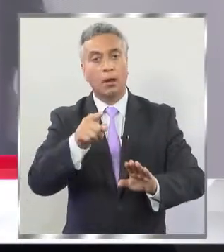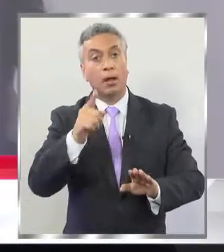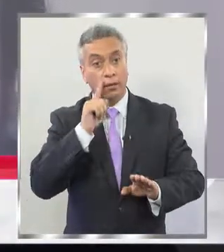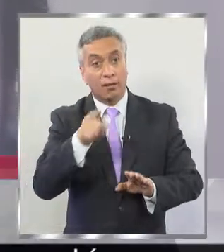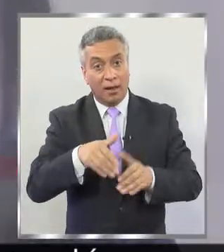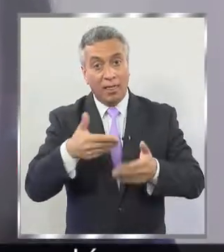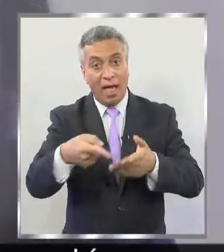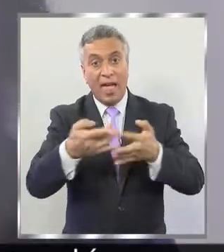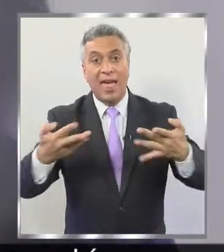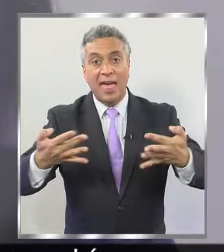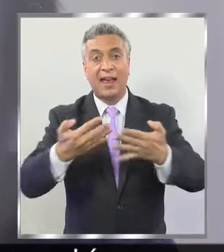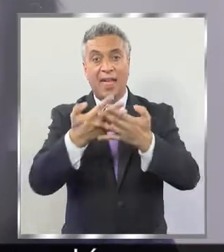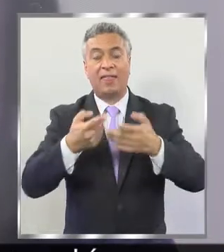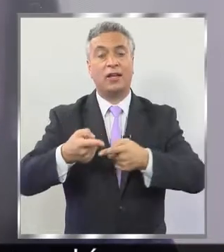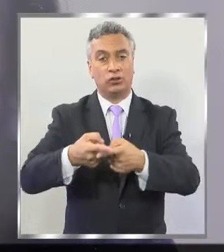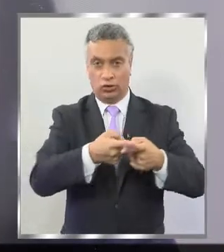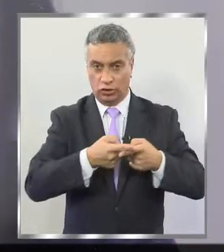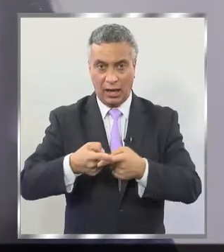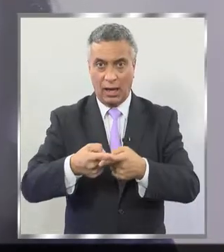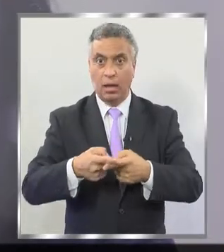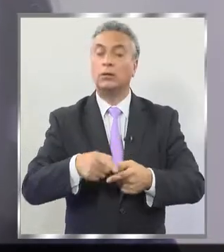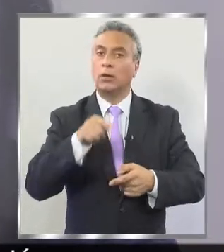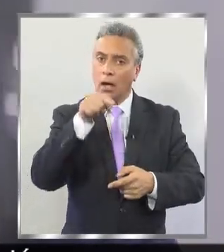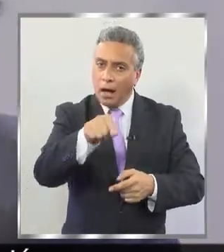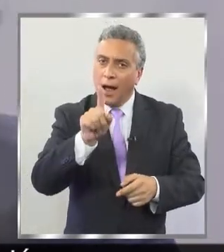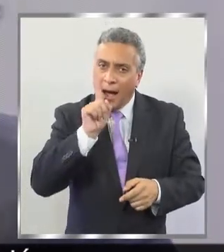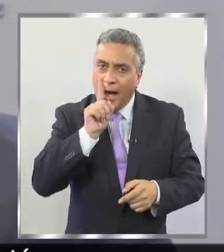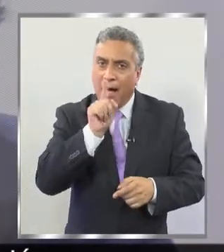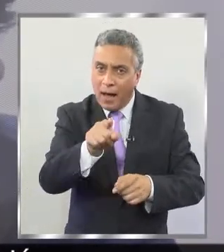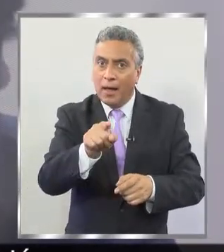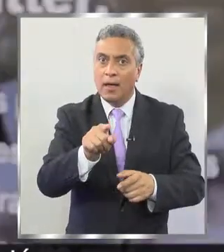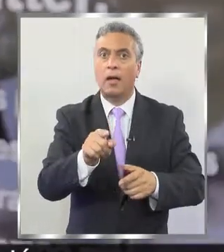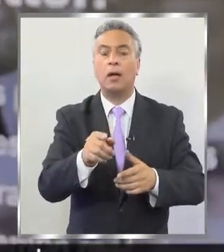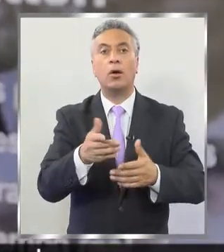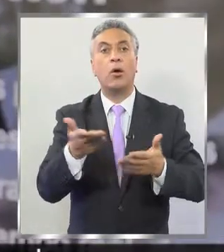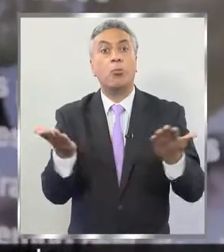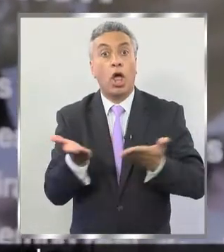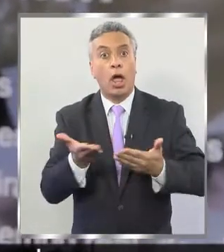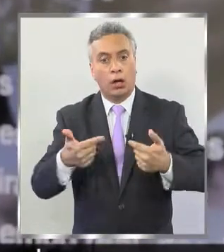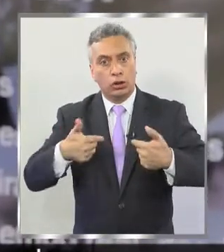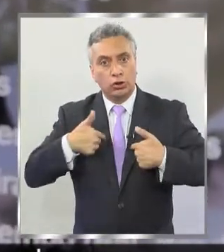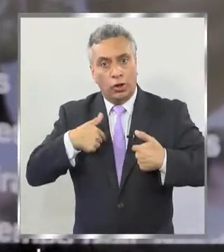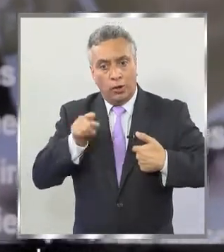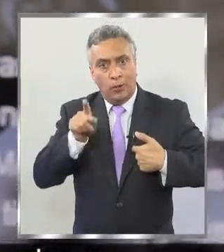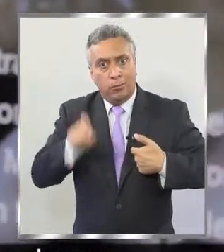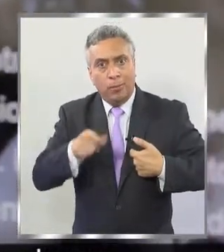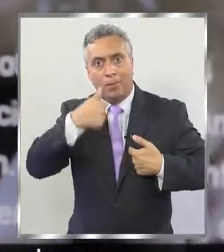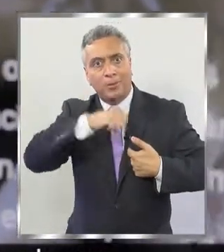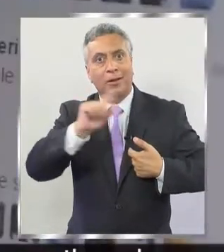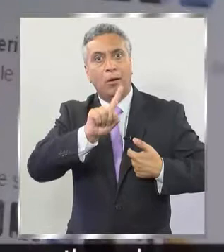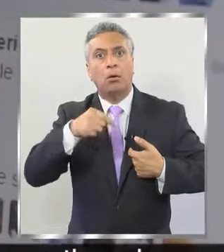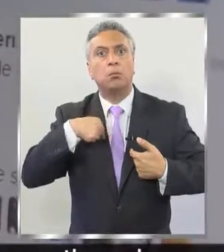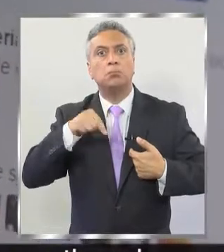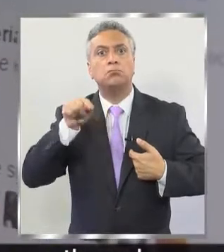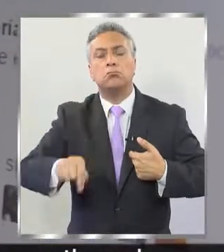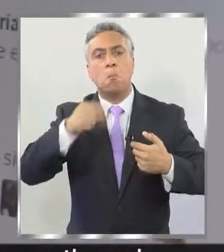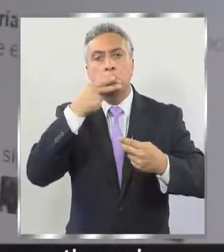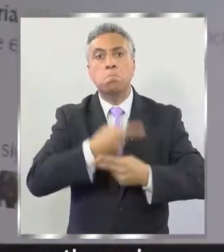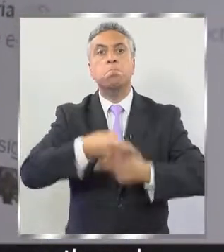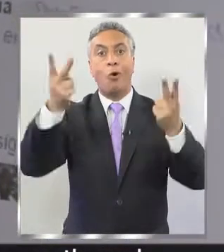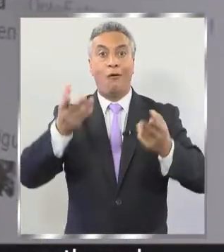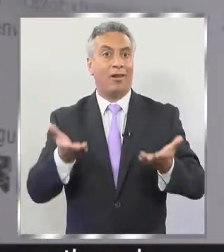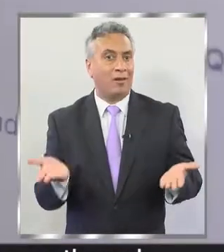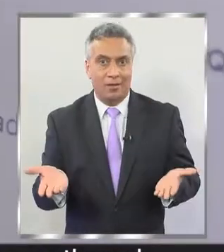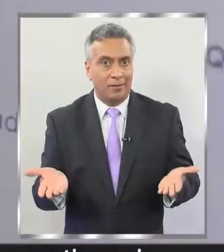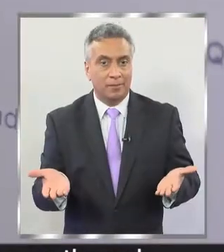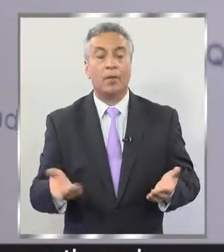sociales, la información que uno postea ahí es pública, porque uno no restringe. Una decisión que marca precedentes y define una postura